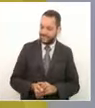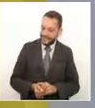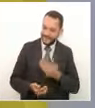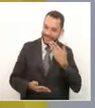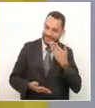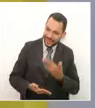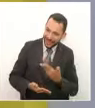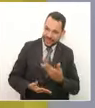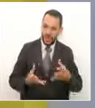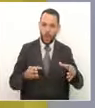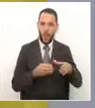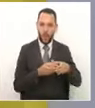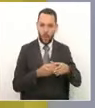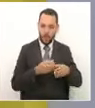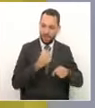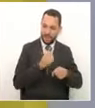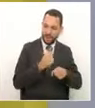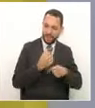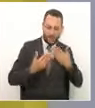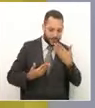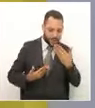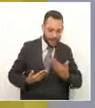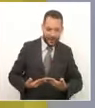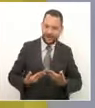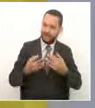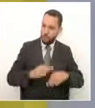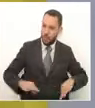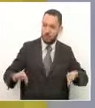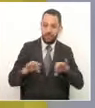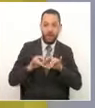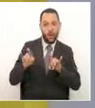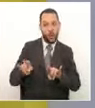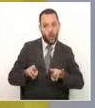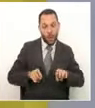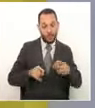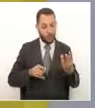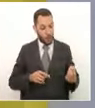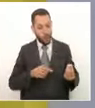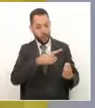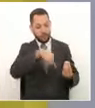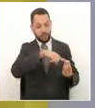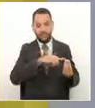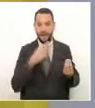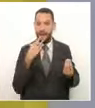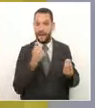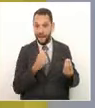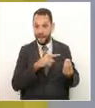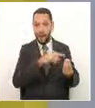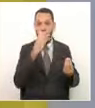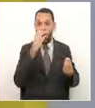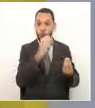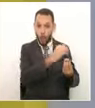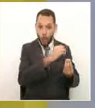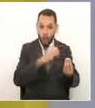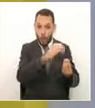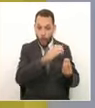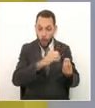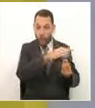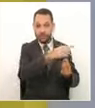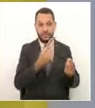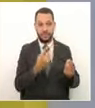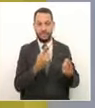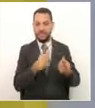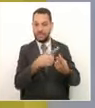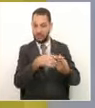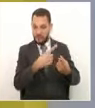En nombre de este equipo de trabajo, yo comparto su apreciación frente a mis compañeros de gabinete, la doctora Sandra, la de nuestra directora de salud, nuestro SAR de